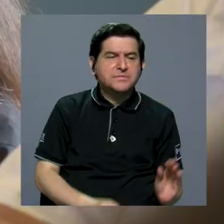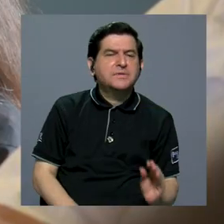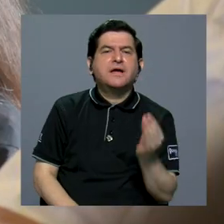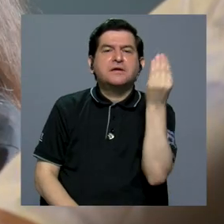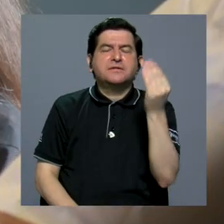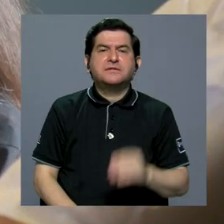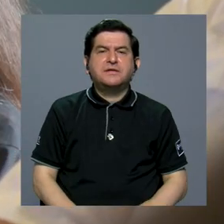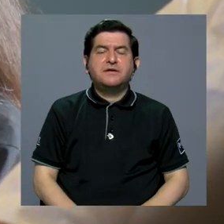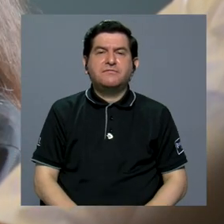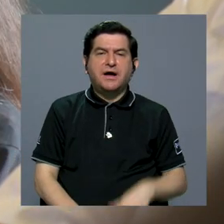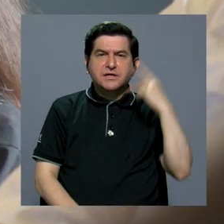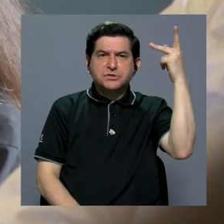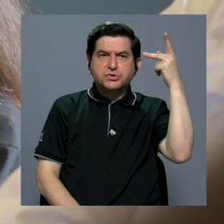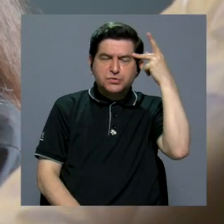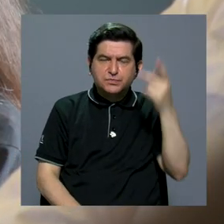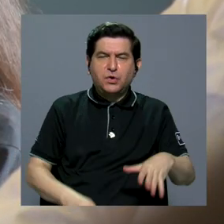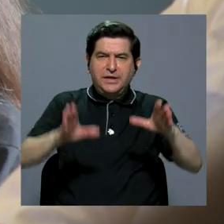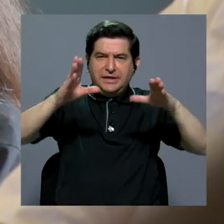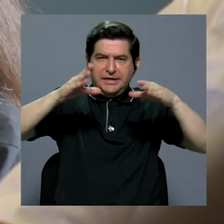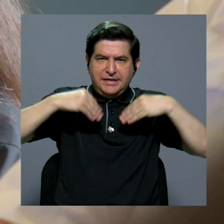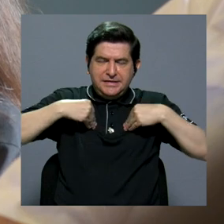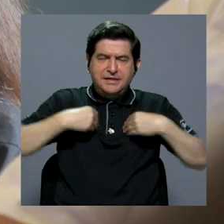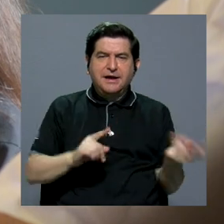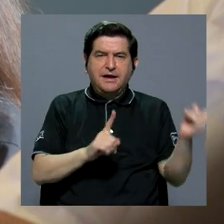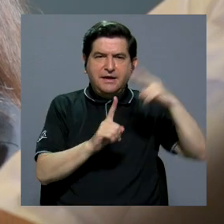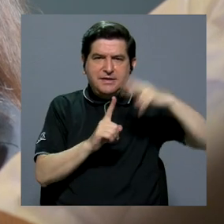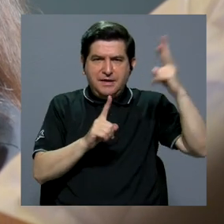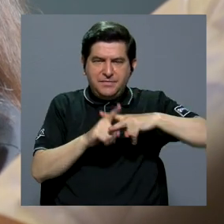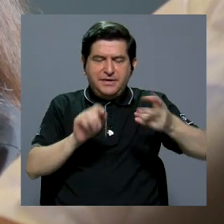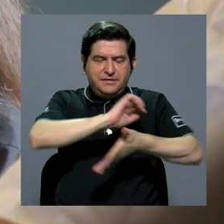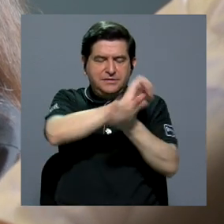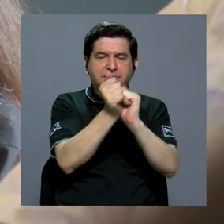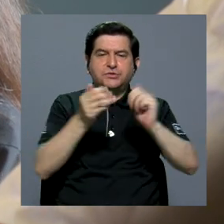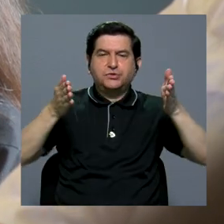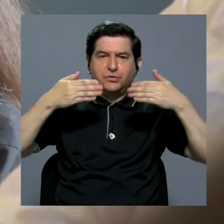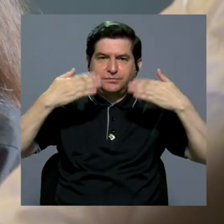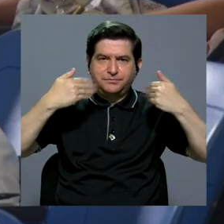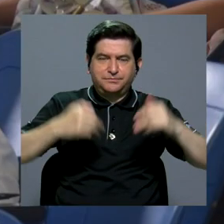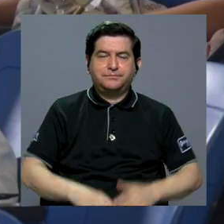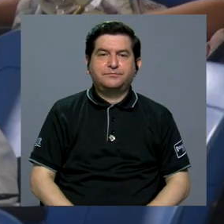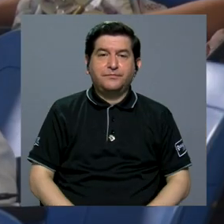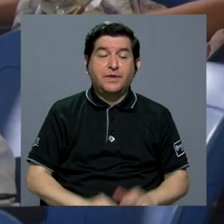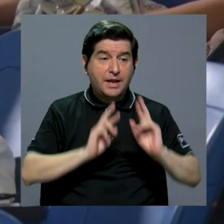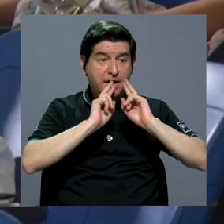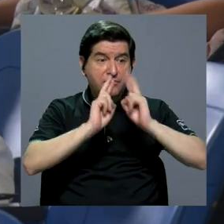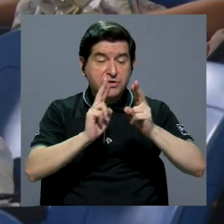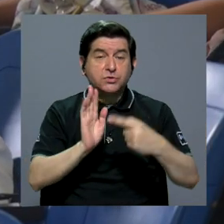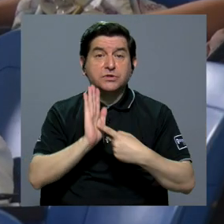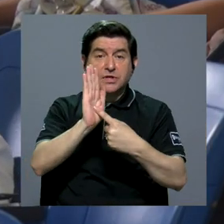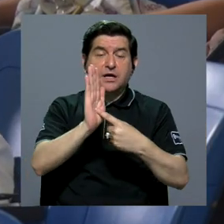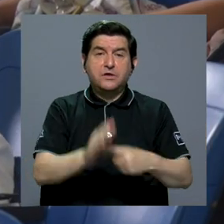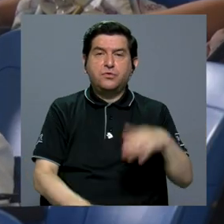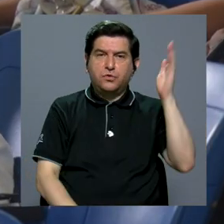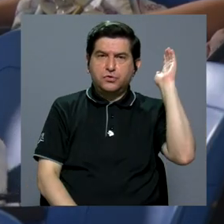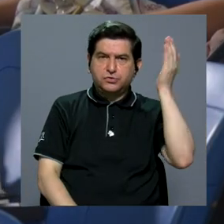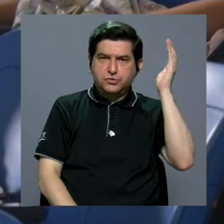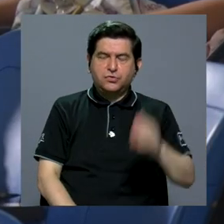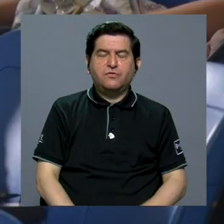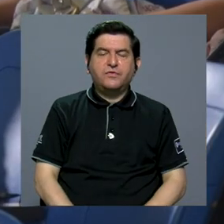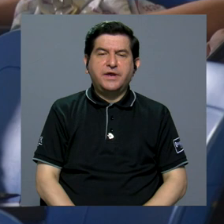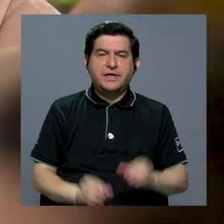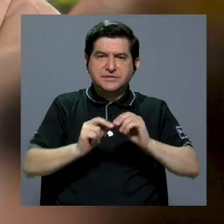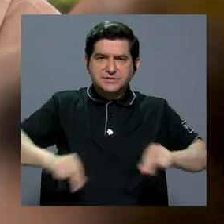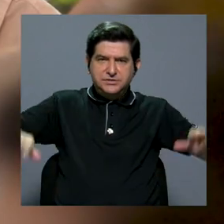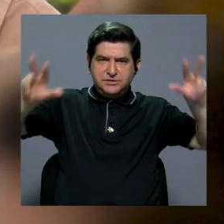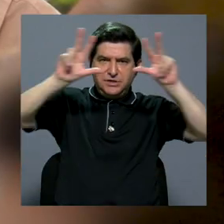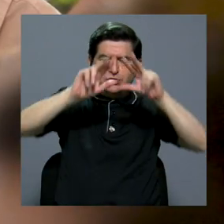juventudes acerca de la política de adaptación y su implementación sobre el cambio climático. Los resultados se presentarán en la Conferencia de las